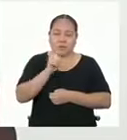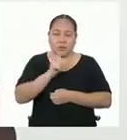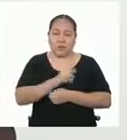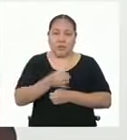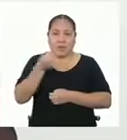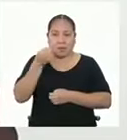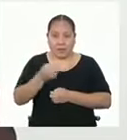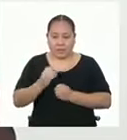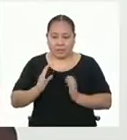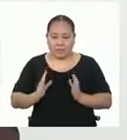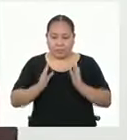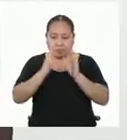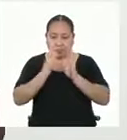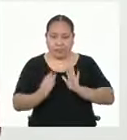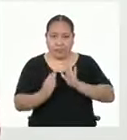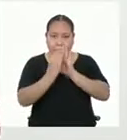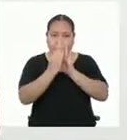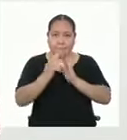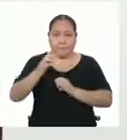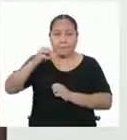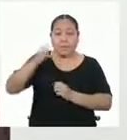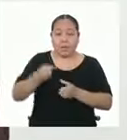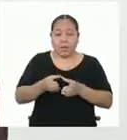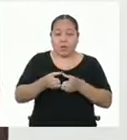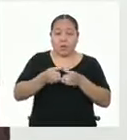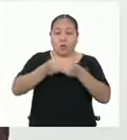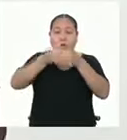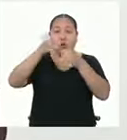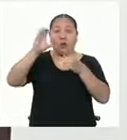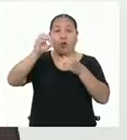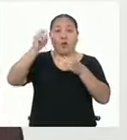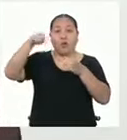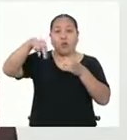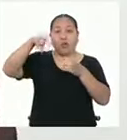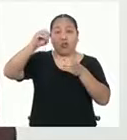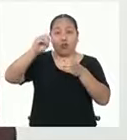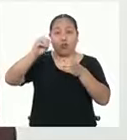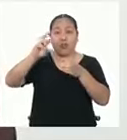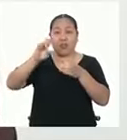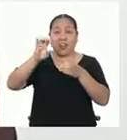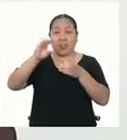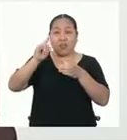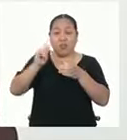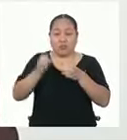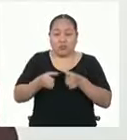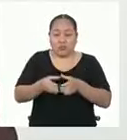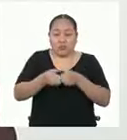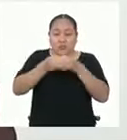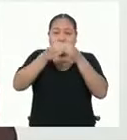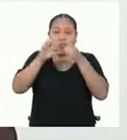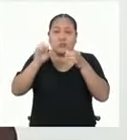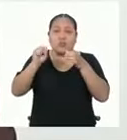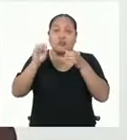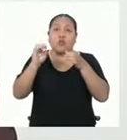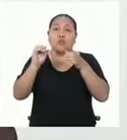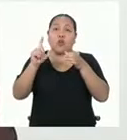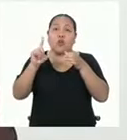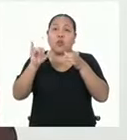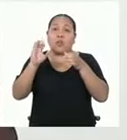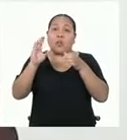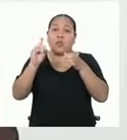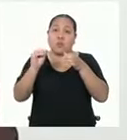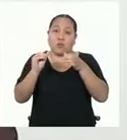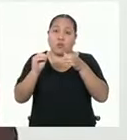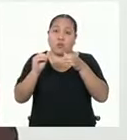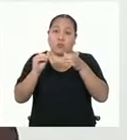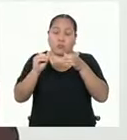forma más adecuada de definir al cono recto es como un sólido de revolución generado por el giro de un triángulo